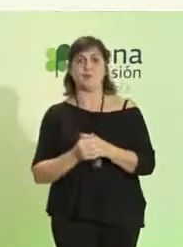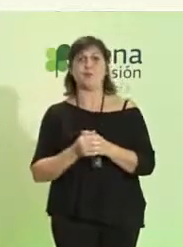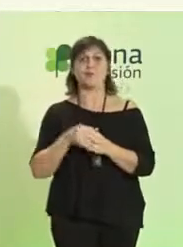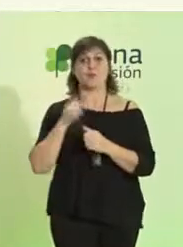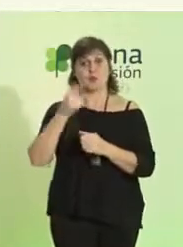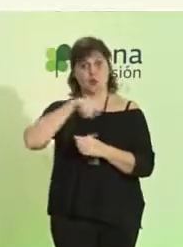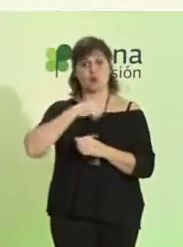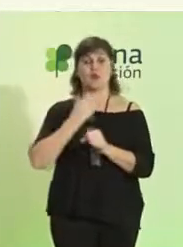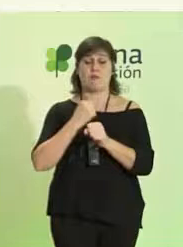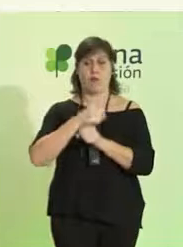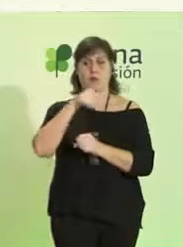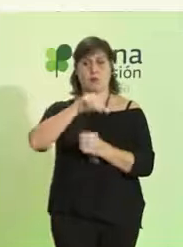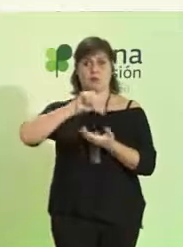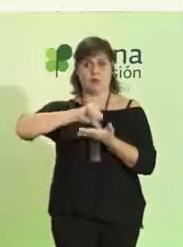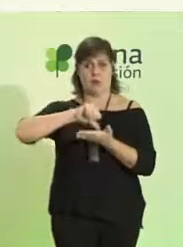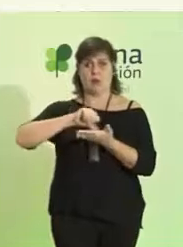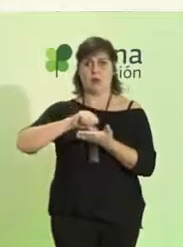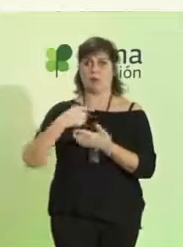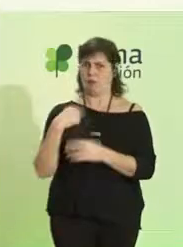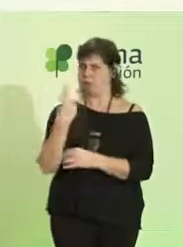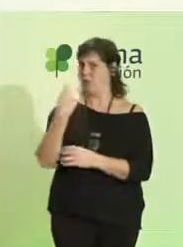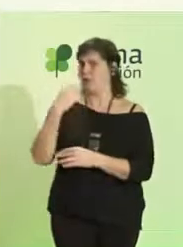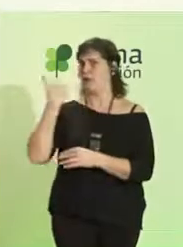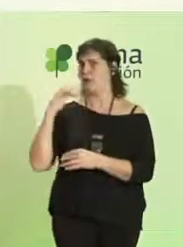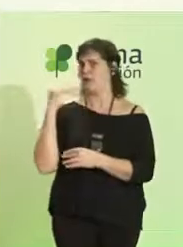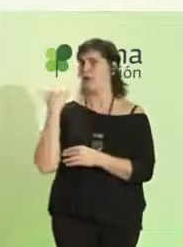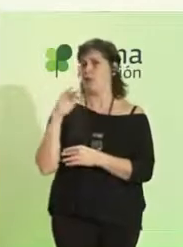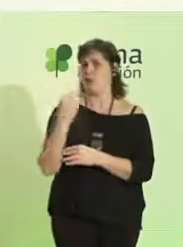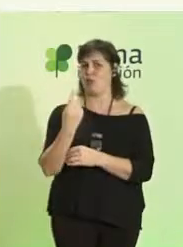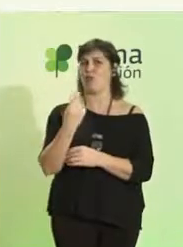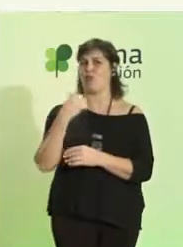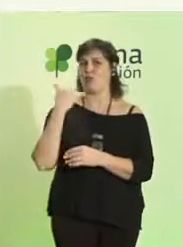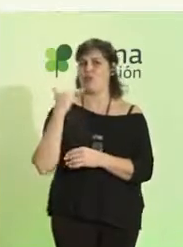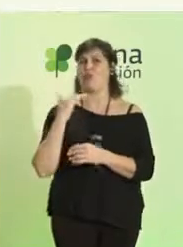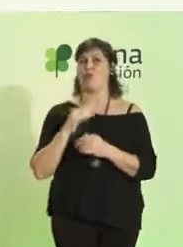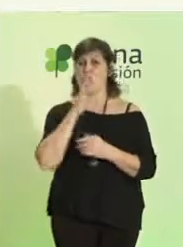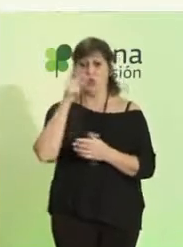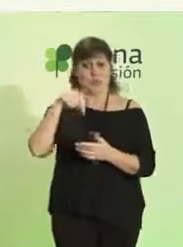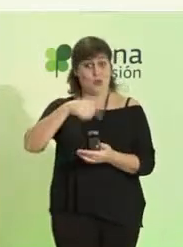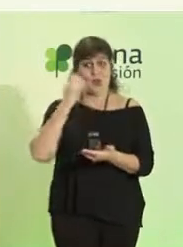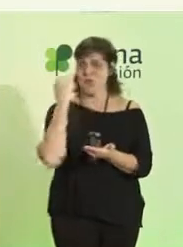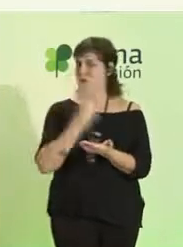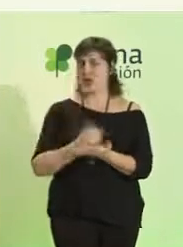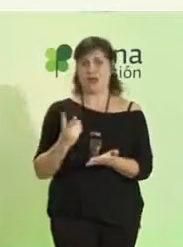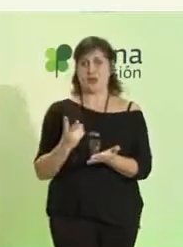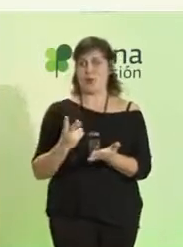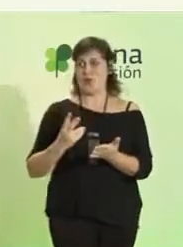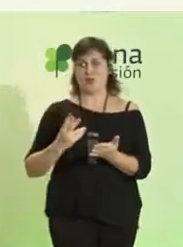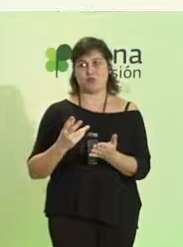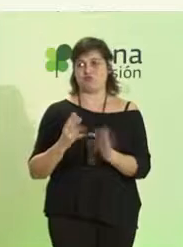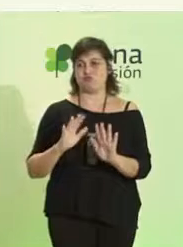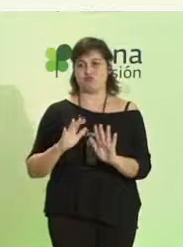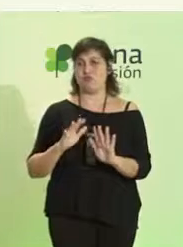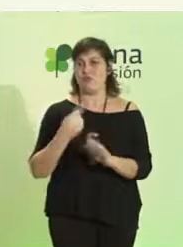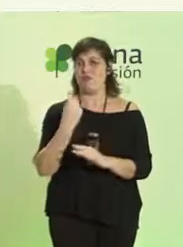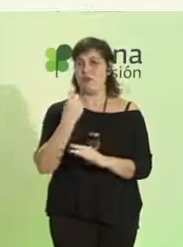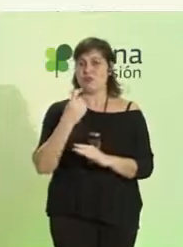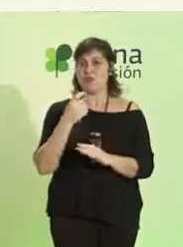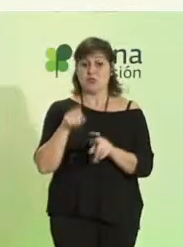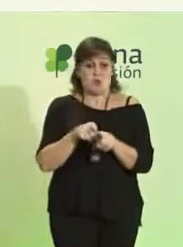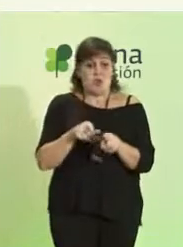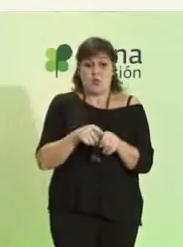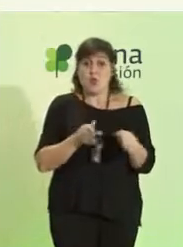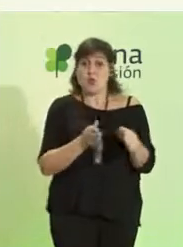eso trabajamos en Sevilla. Nos queda mucho, ¿eh? Nos queda bastante porque esto es un reto en el que forma parte de un camino,